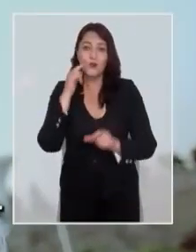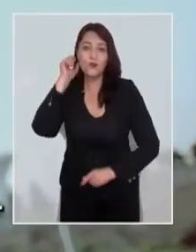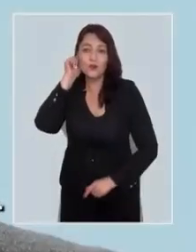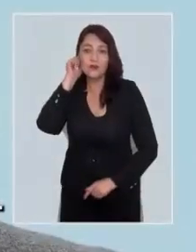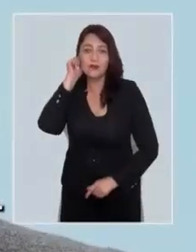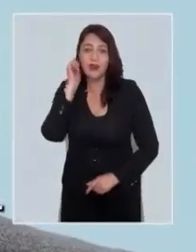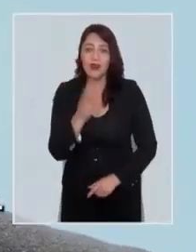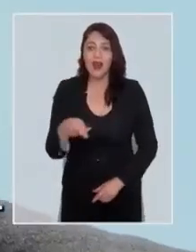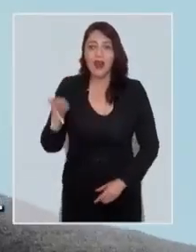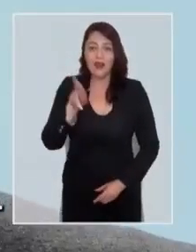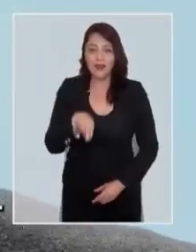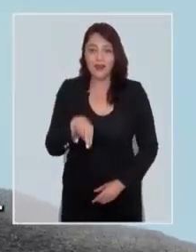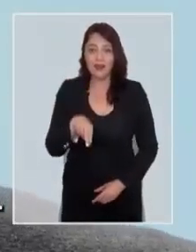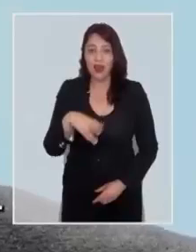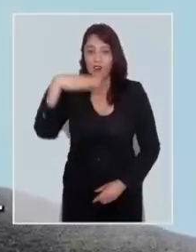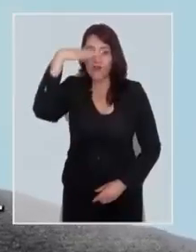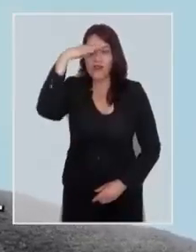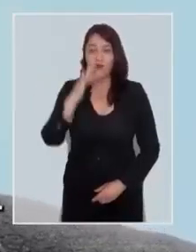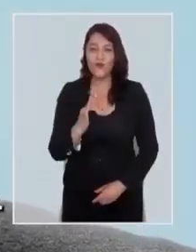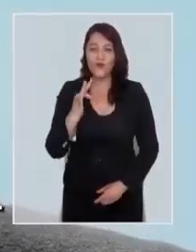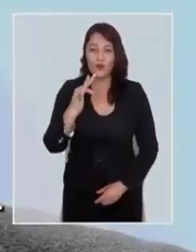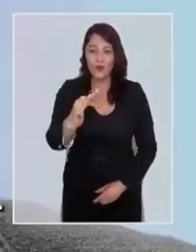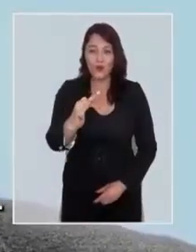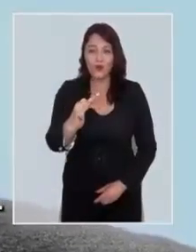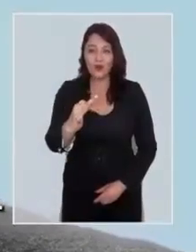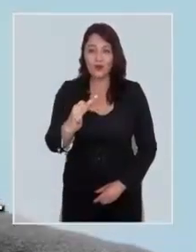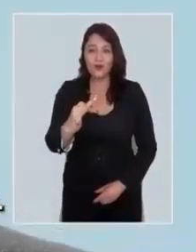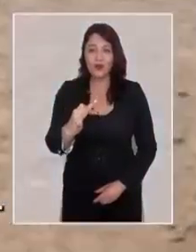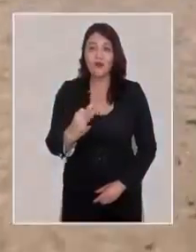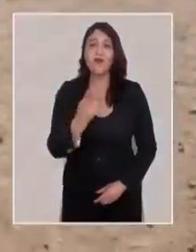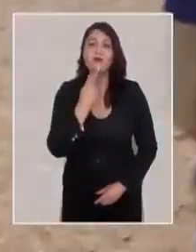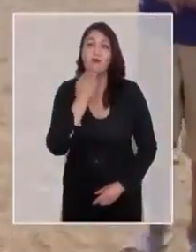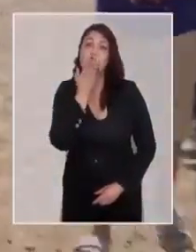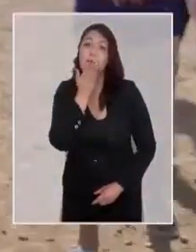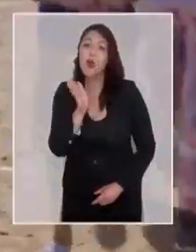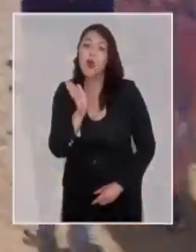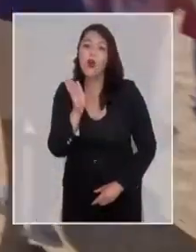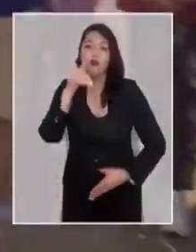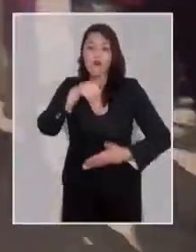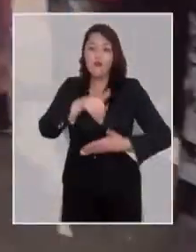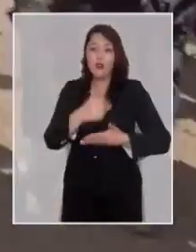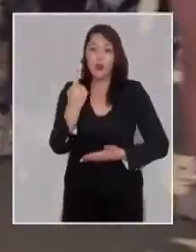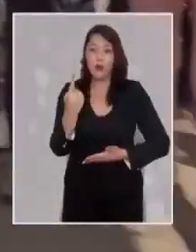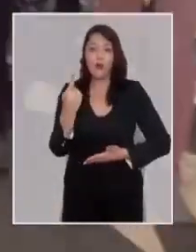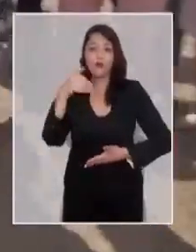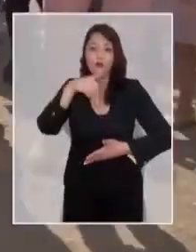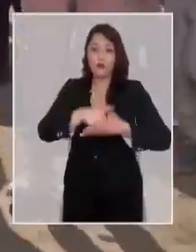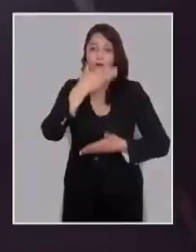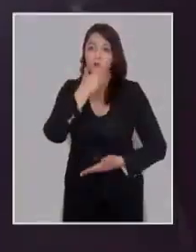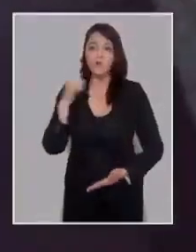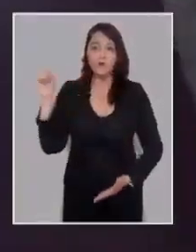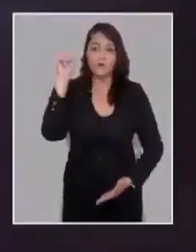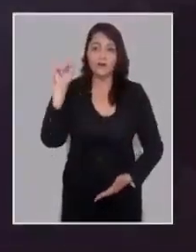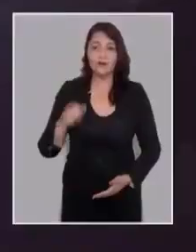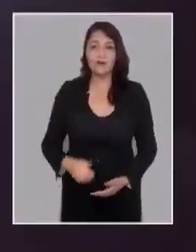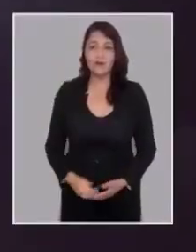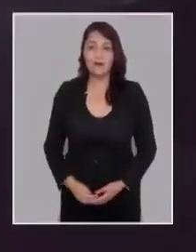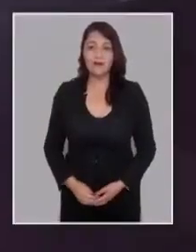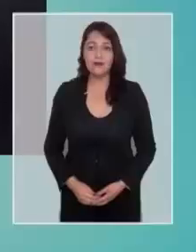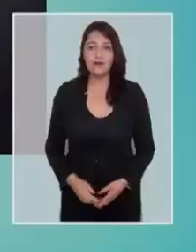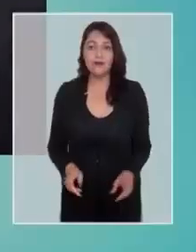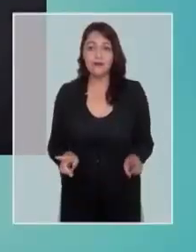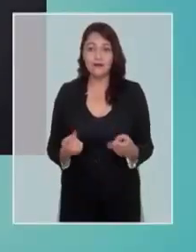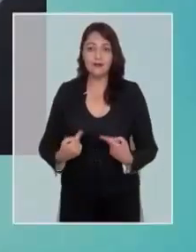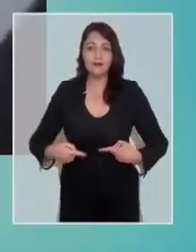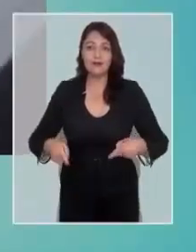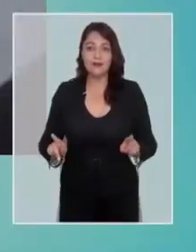Vecinas y vecinos, recuperaremos la confianza en el futuro. Para vivir mejor. Vota uno. Vota Gabriel